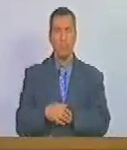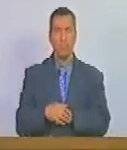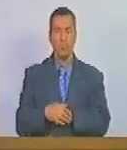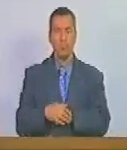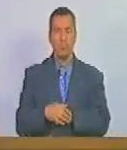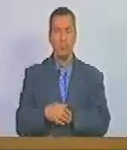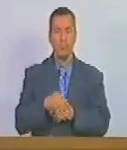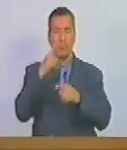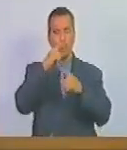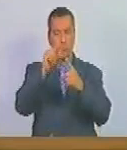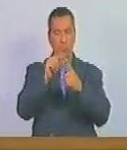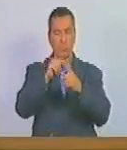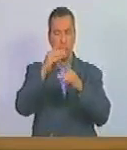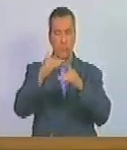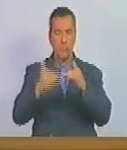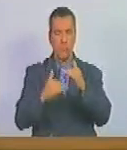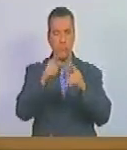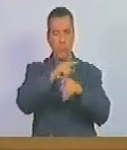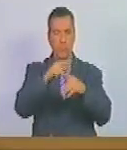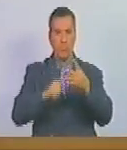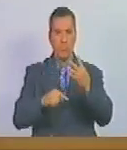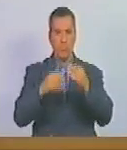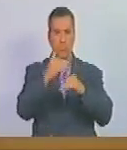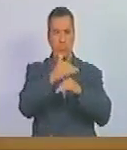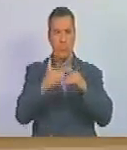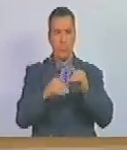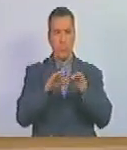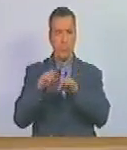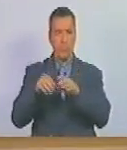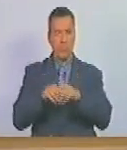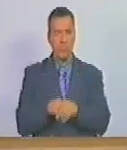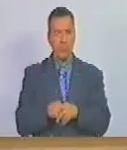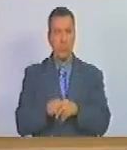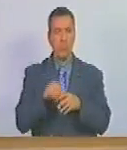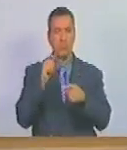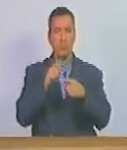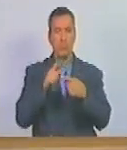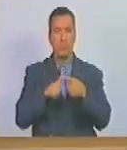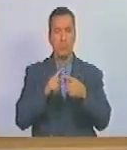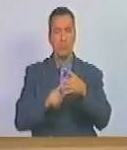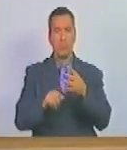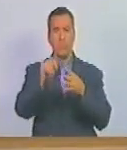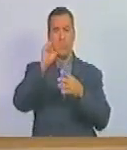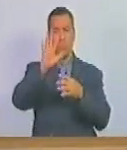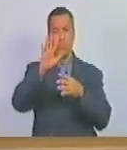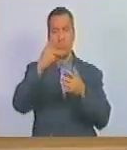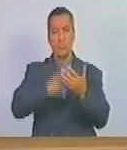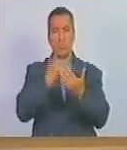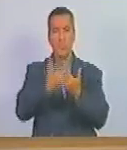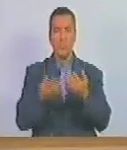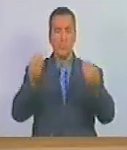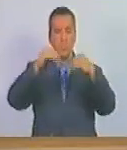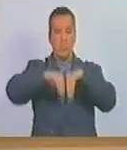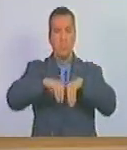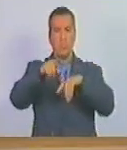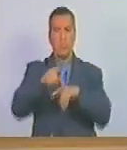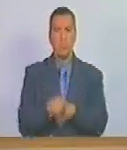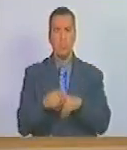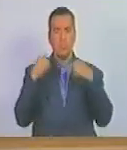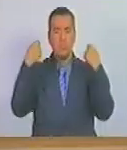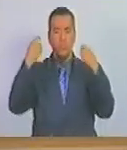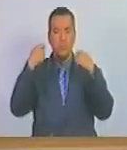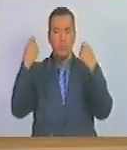siguiente punto en el orden del día ciudadana secretaria punto número 5 proyecto de acuerdo en